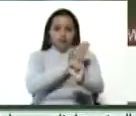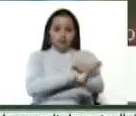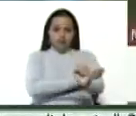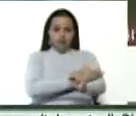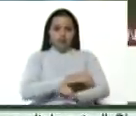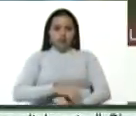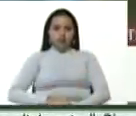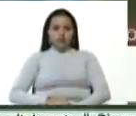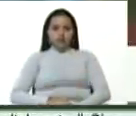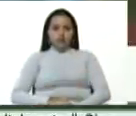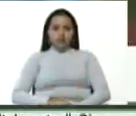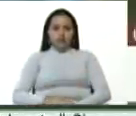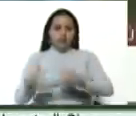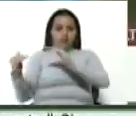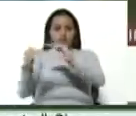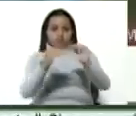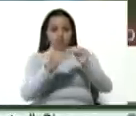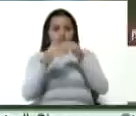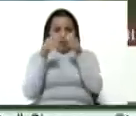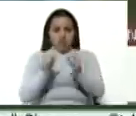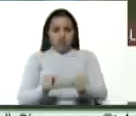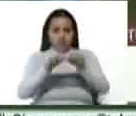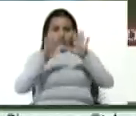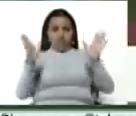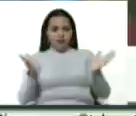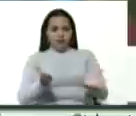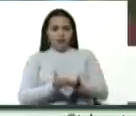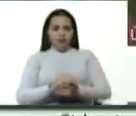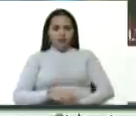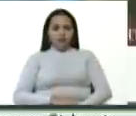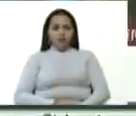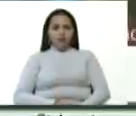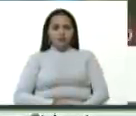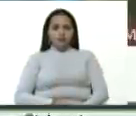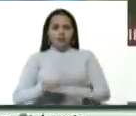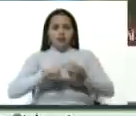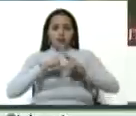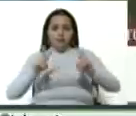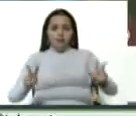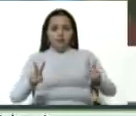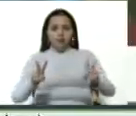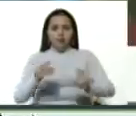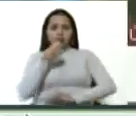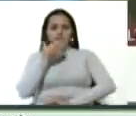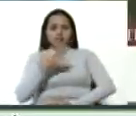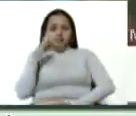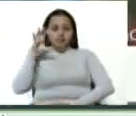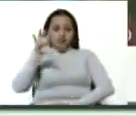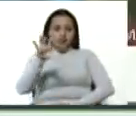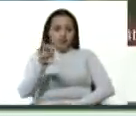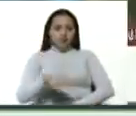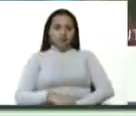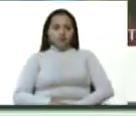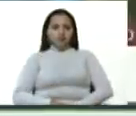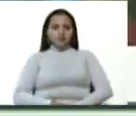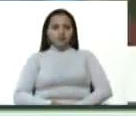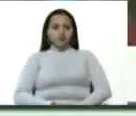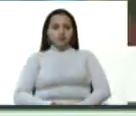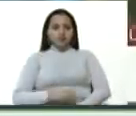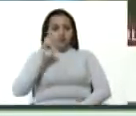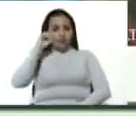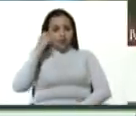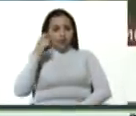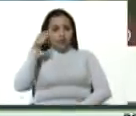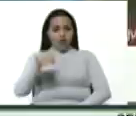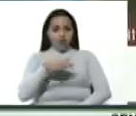de la estabilidad y de la seguridad en el planeta, para la prosperidad y el bienestar de los estados. Sin exagerar, este es nuestro